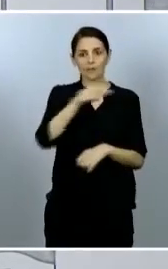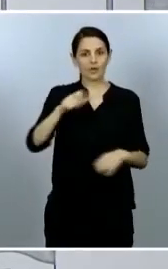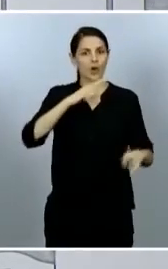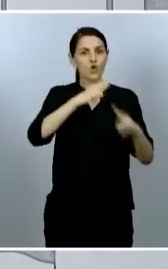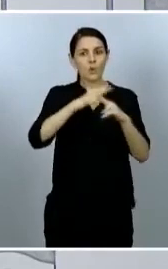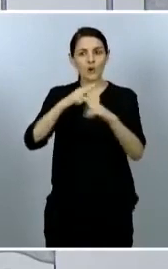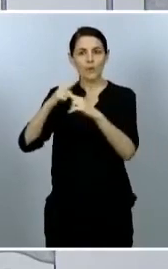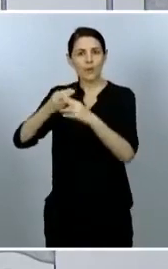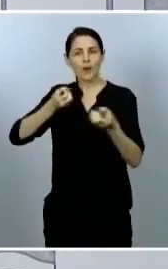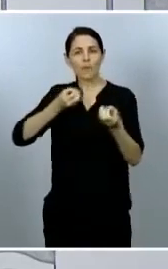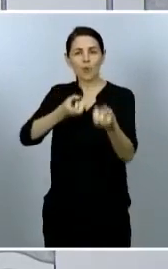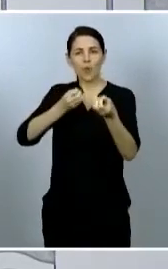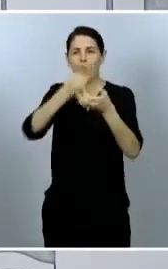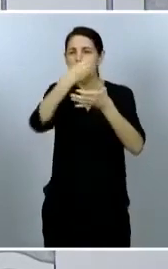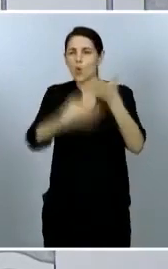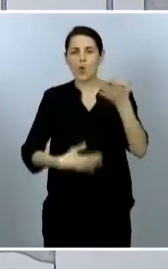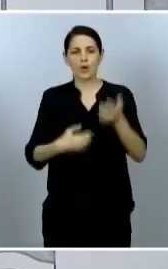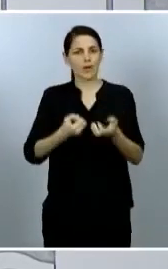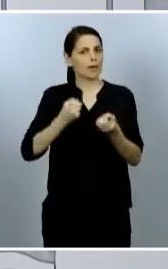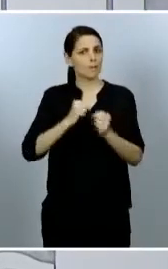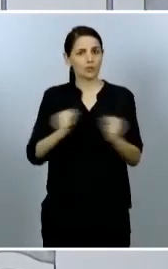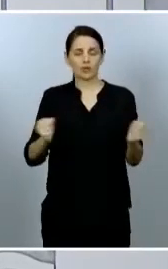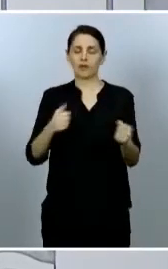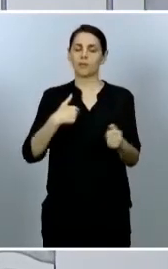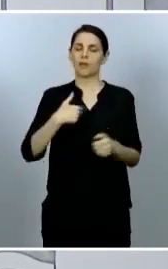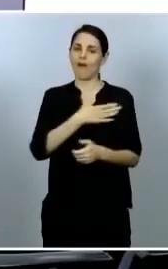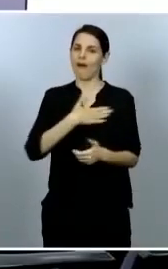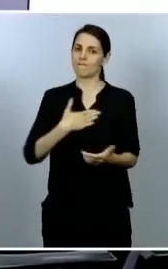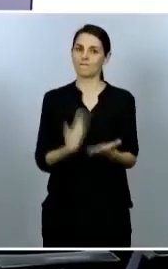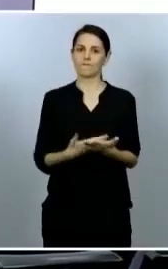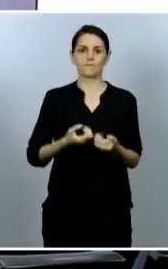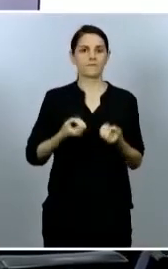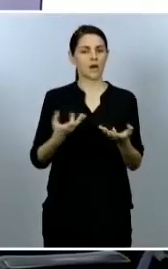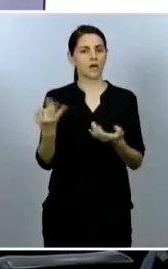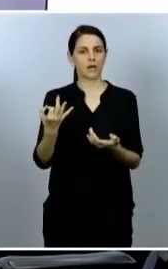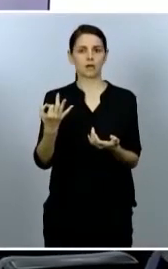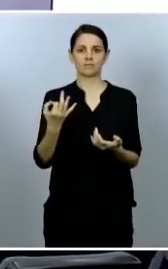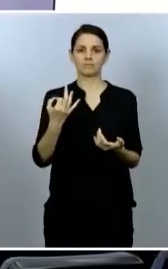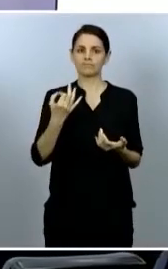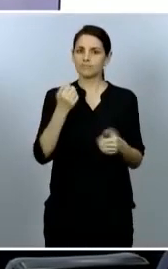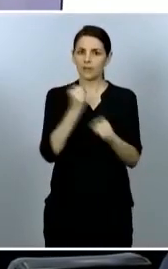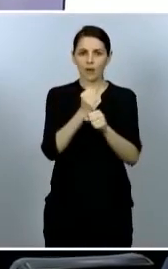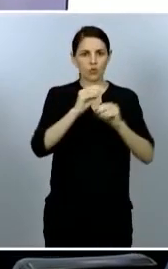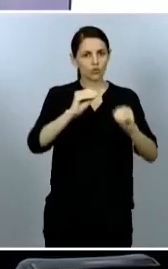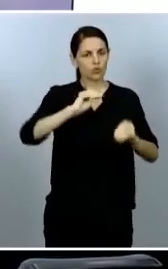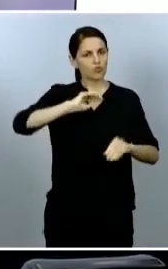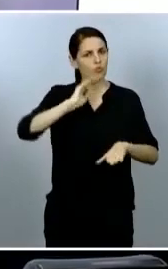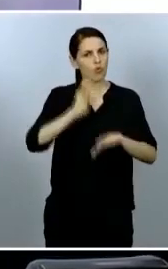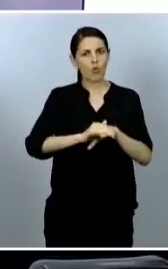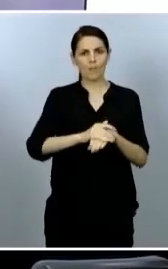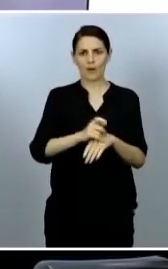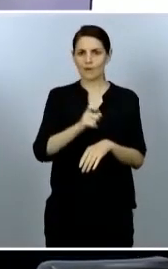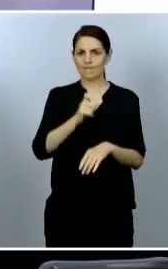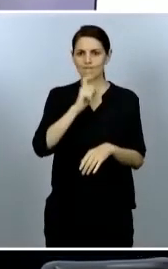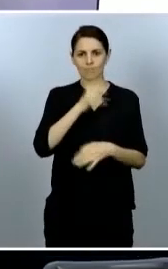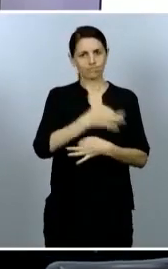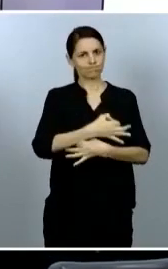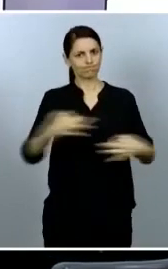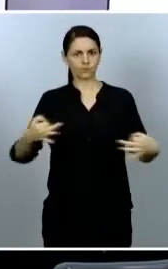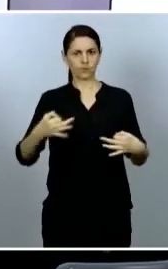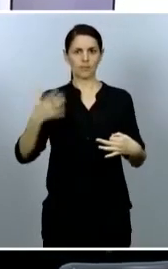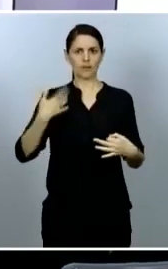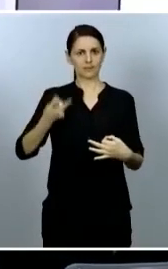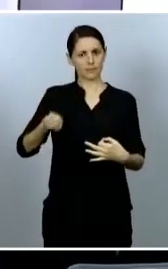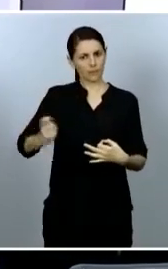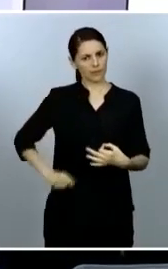manifiesto que han cumplido con su deber, con diligencia, con profesionalidad, pesar de las enormes dificultades